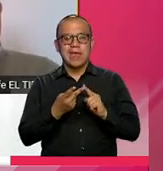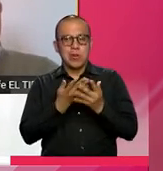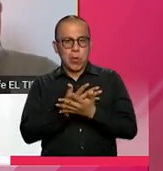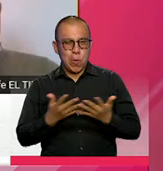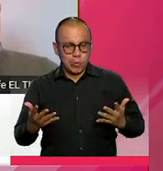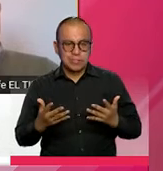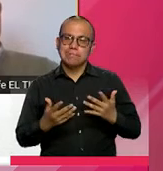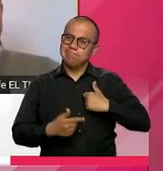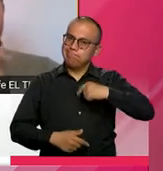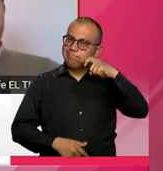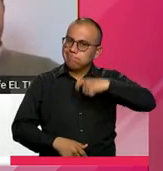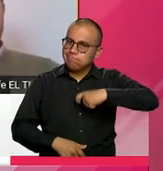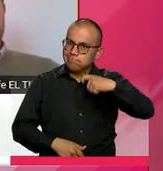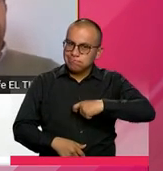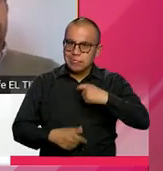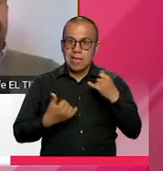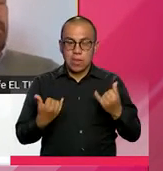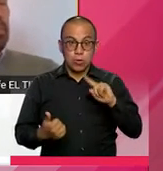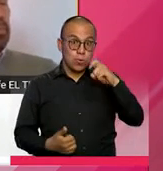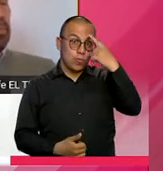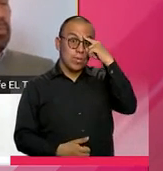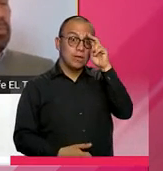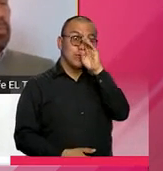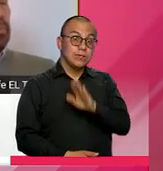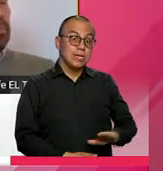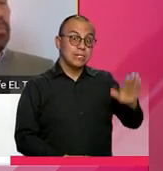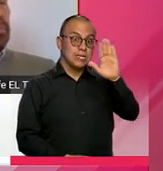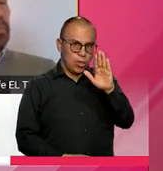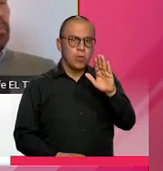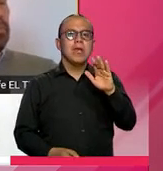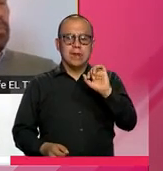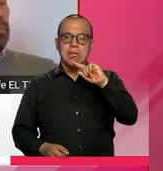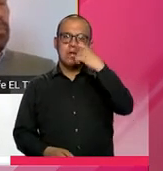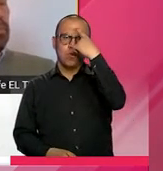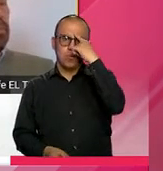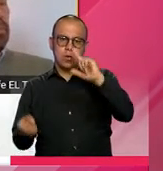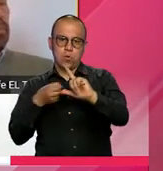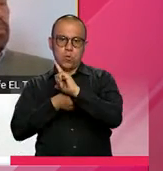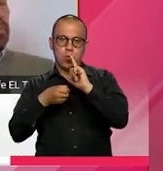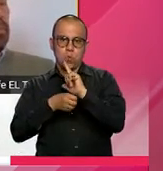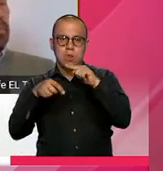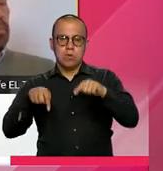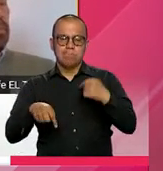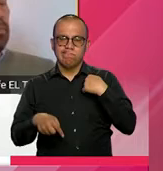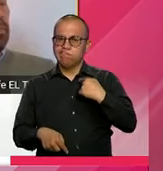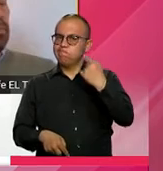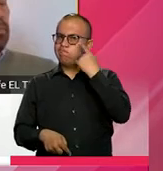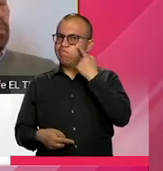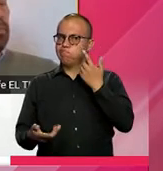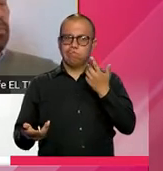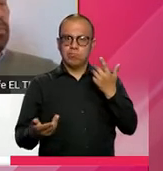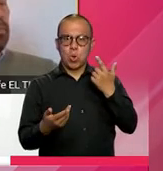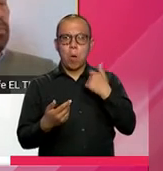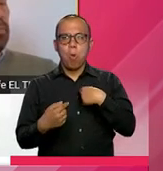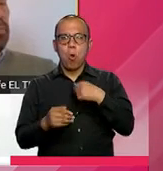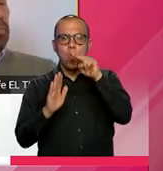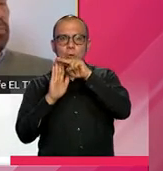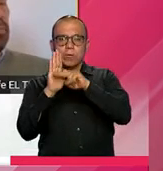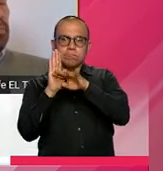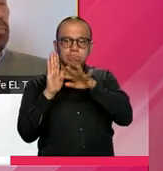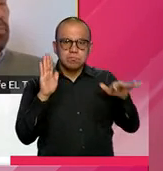Y es necesario que tanto el gobierno nacional como el gobierno local empiece a pensar políticas mucho más